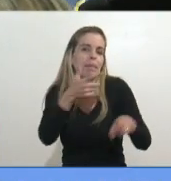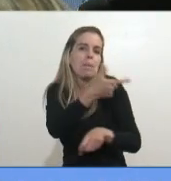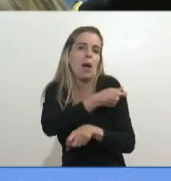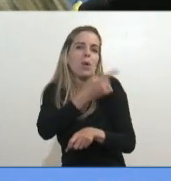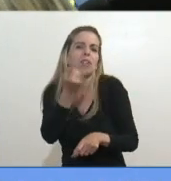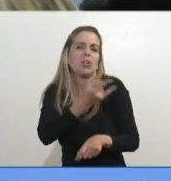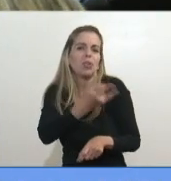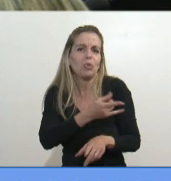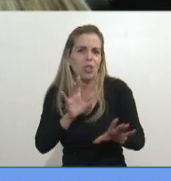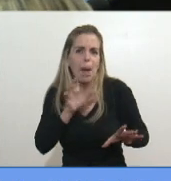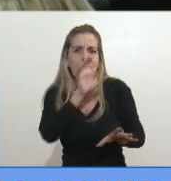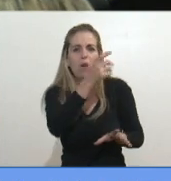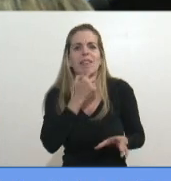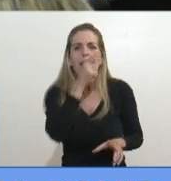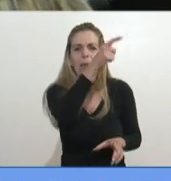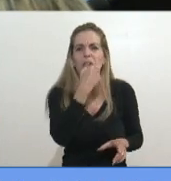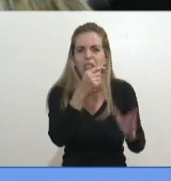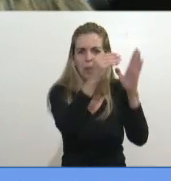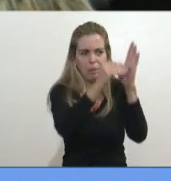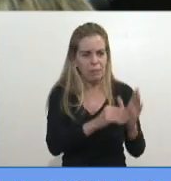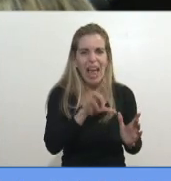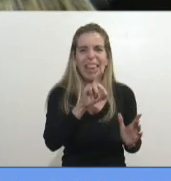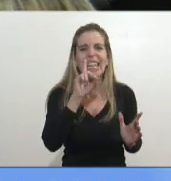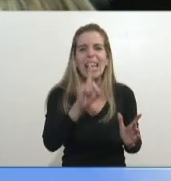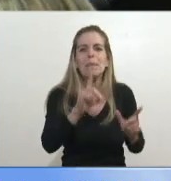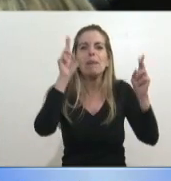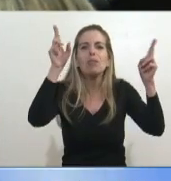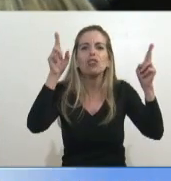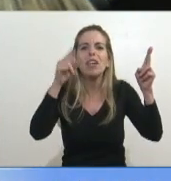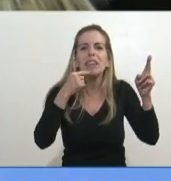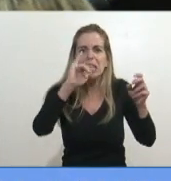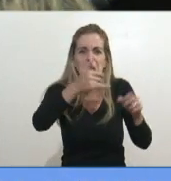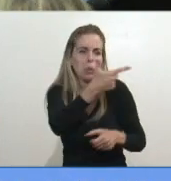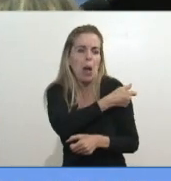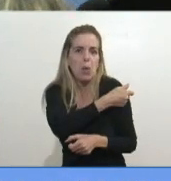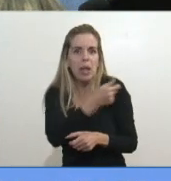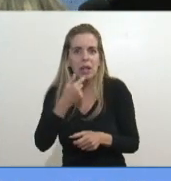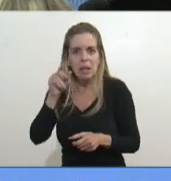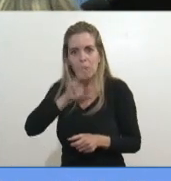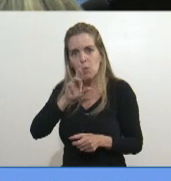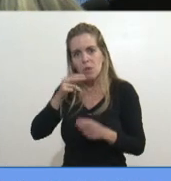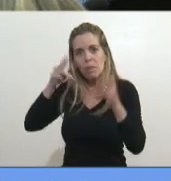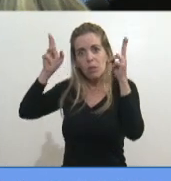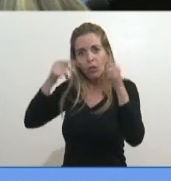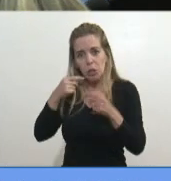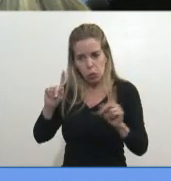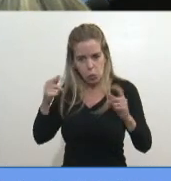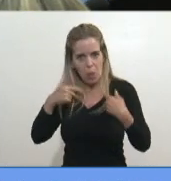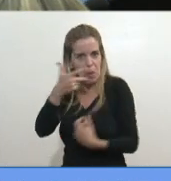vacunaron a 30.000, y le dice a usted, pero ¿cómo ya está vacunado si yo nunca me vacuné? Le dice la docente. Ah, no, pero acá figura que ustedes se vacunaron.